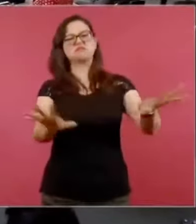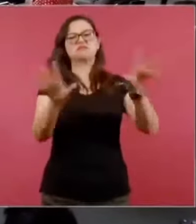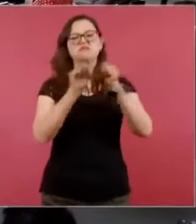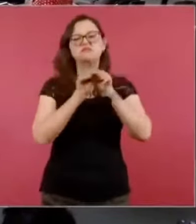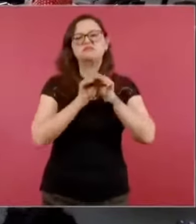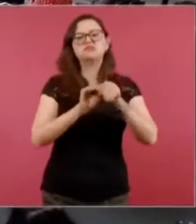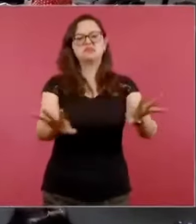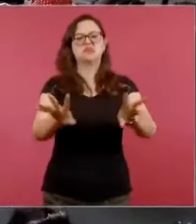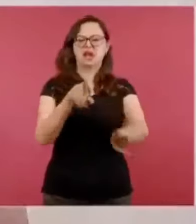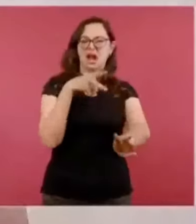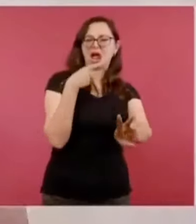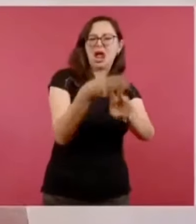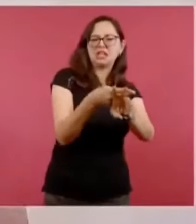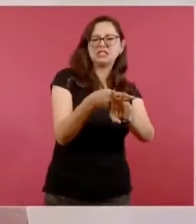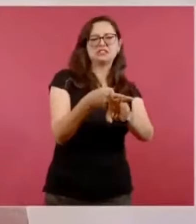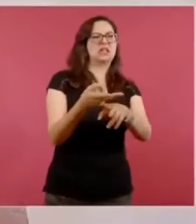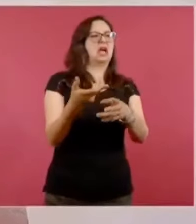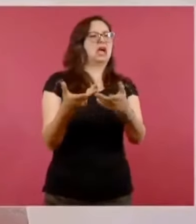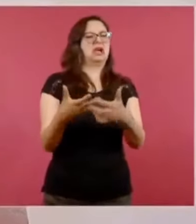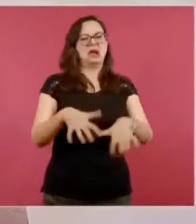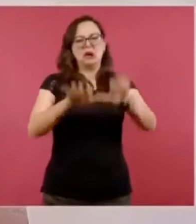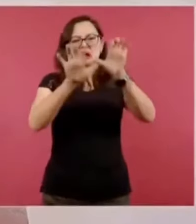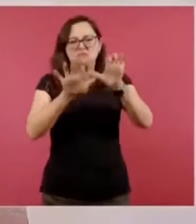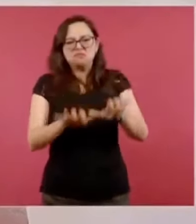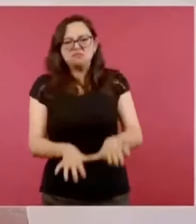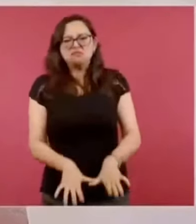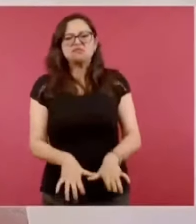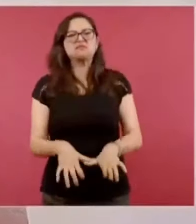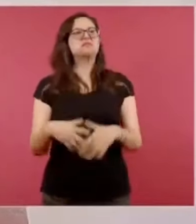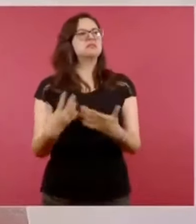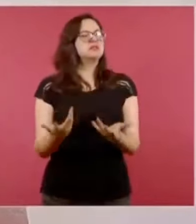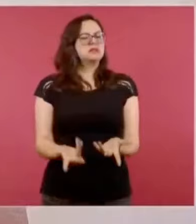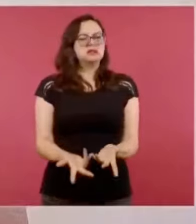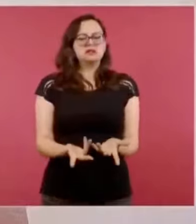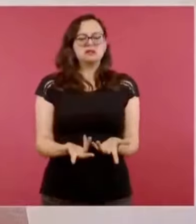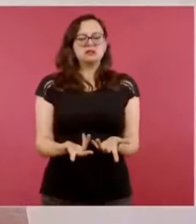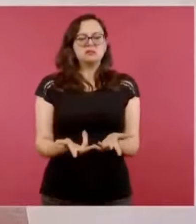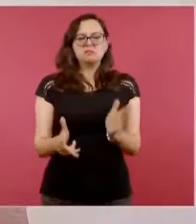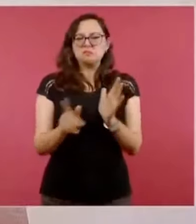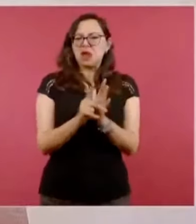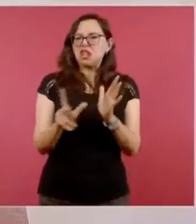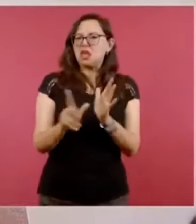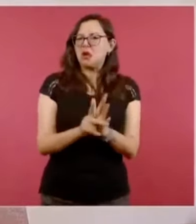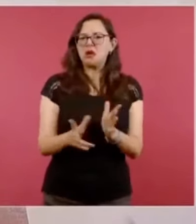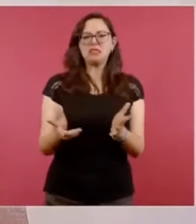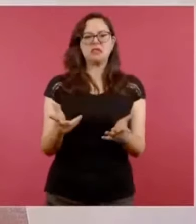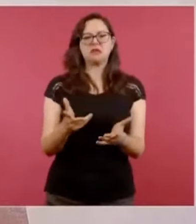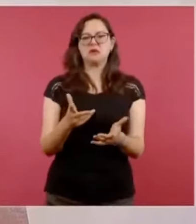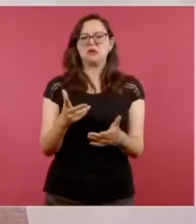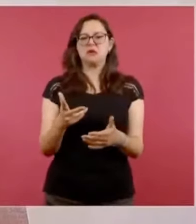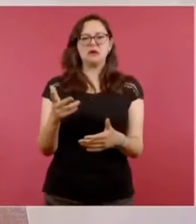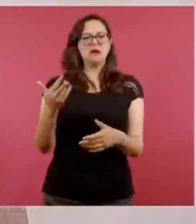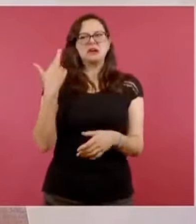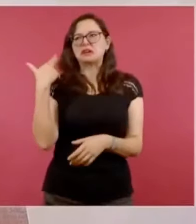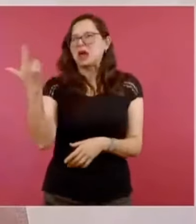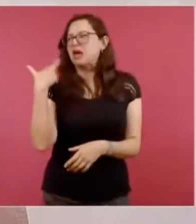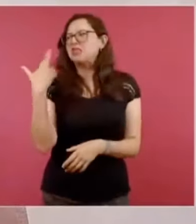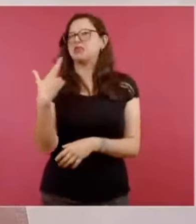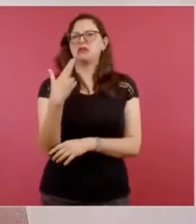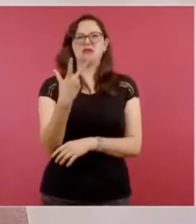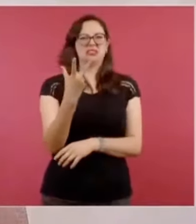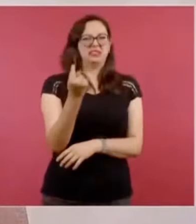en todos los periódicos, en la prensa escrita, la radio,